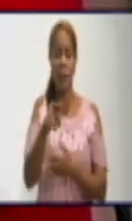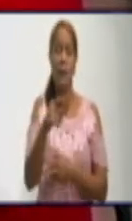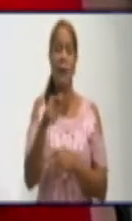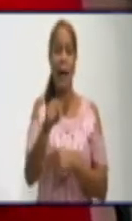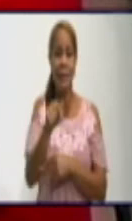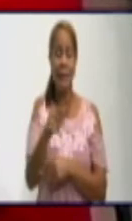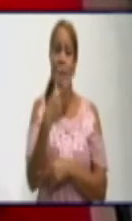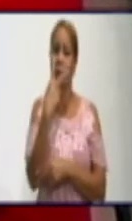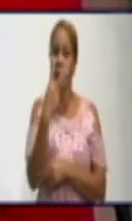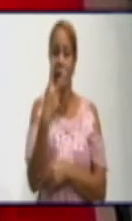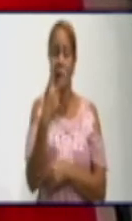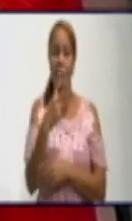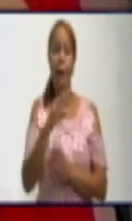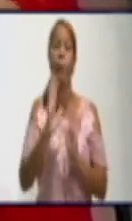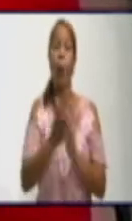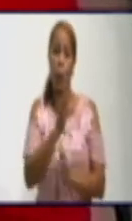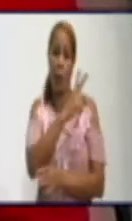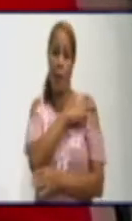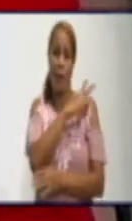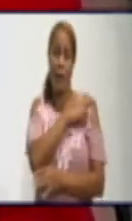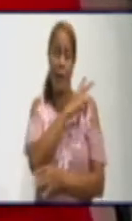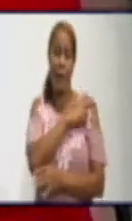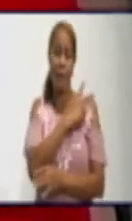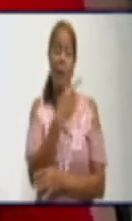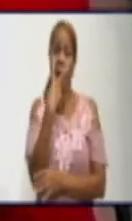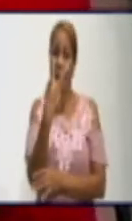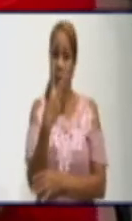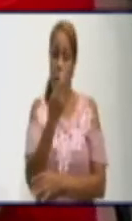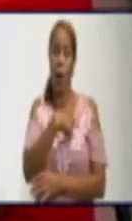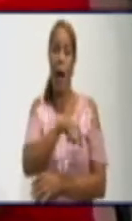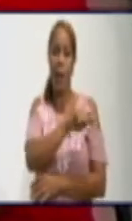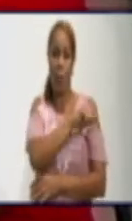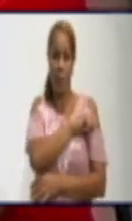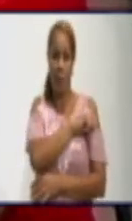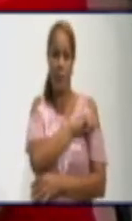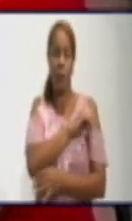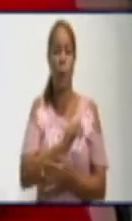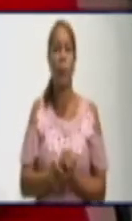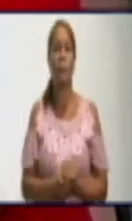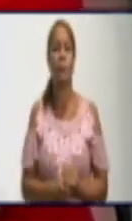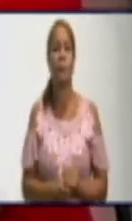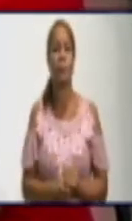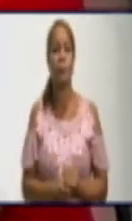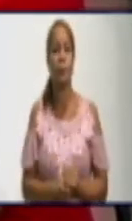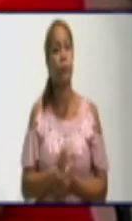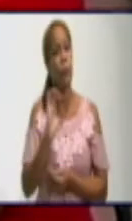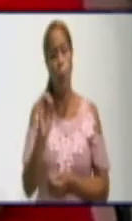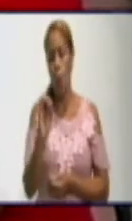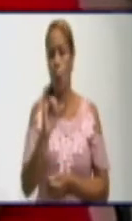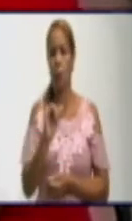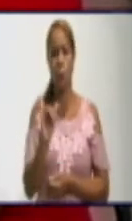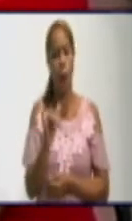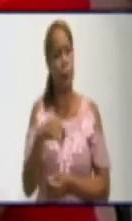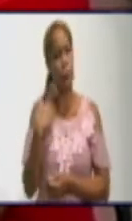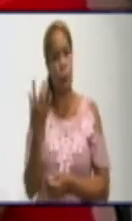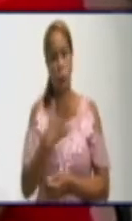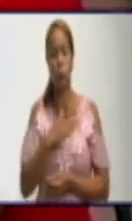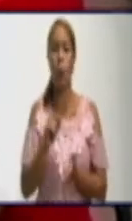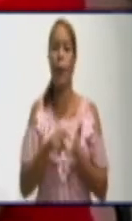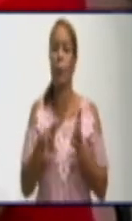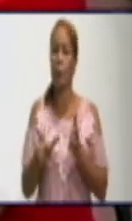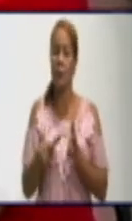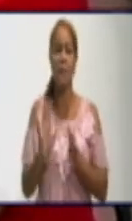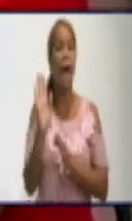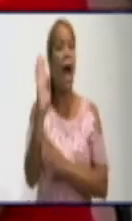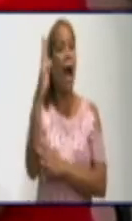el jefe de oficina o la jefa de la oficina o el comercial propio de la UBE o nosotros también en la provincia estamos abiertos a todos